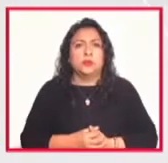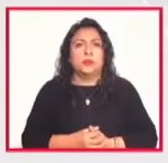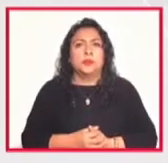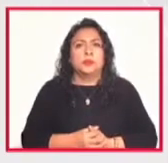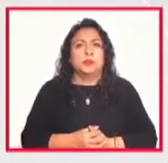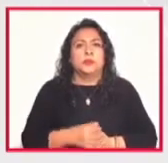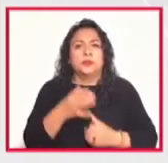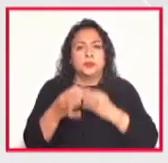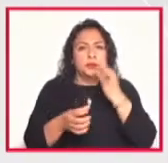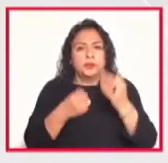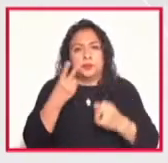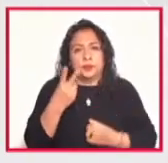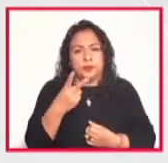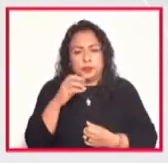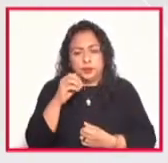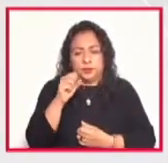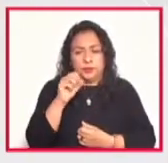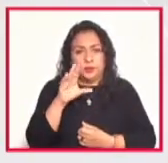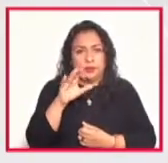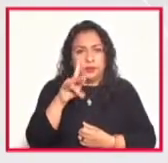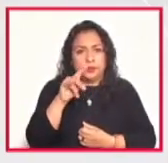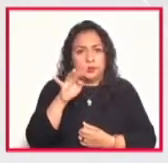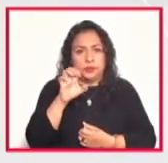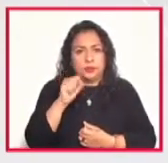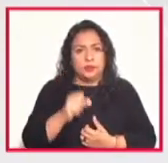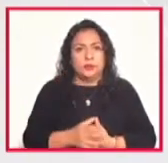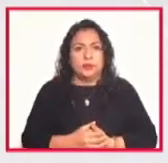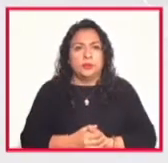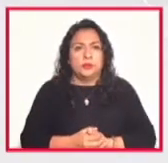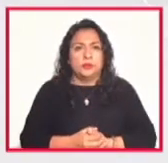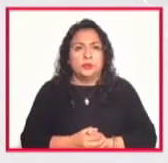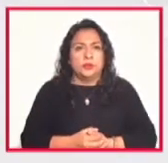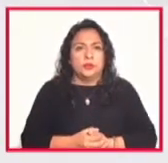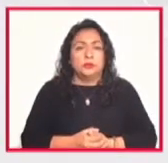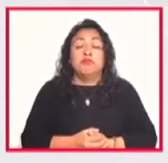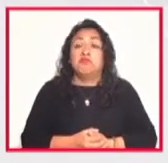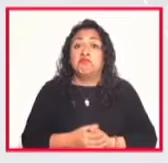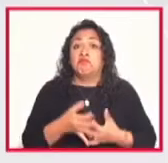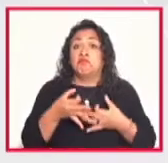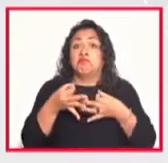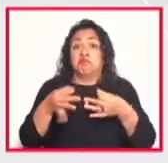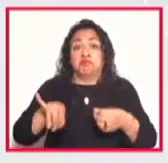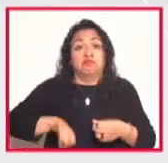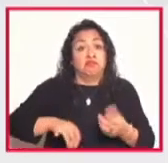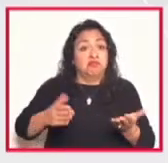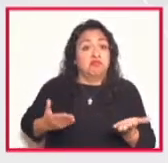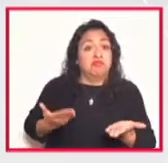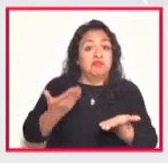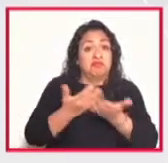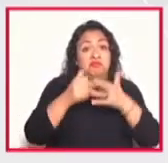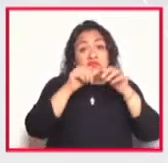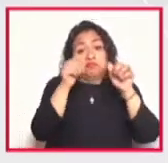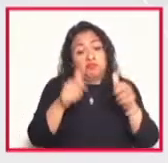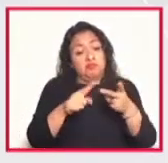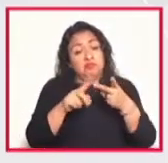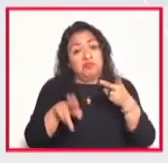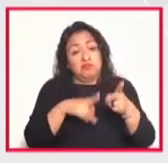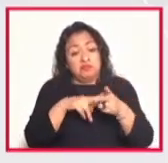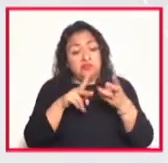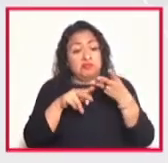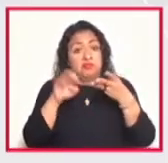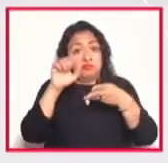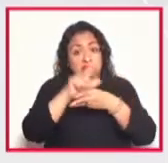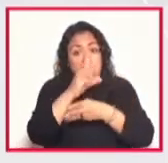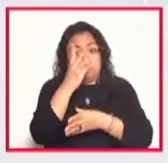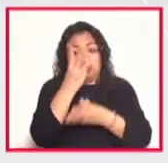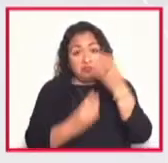Noticias 22 Oscar Cortés muy atractiva la propuesta arte naturaleza cultura todo converge